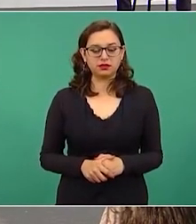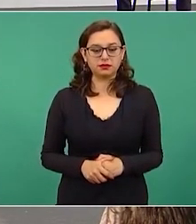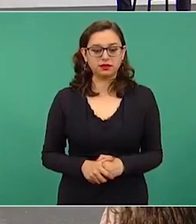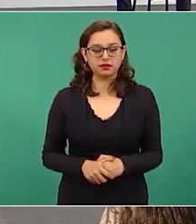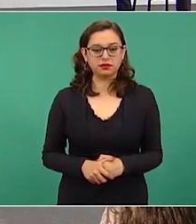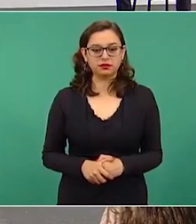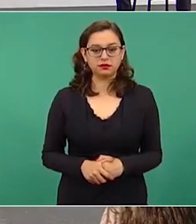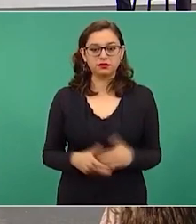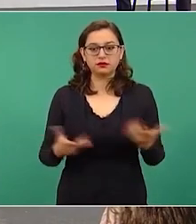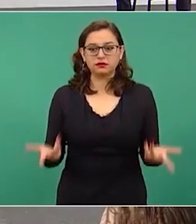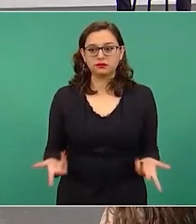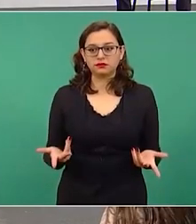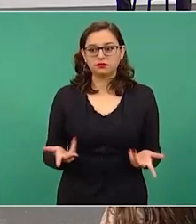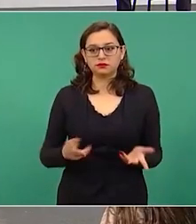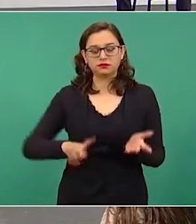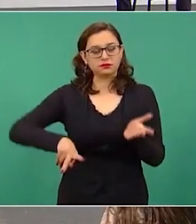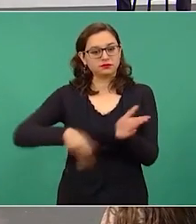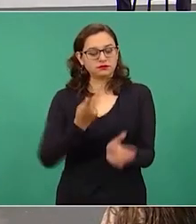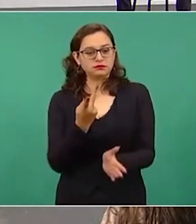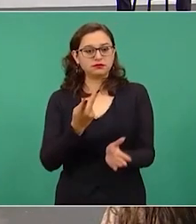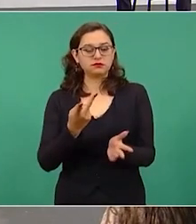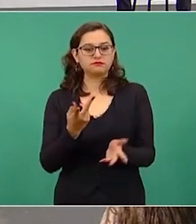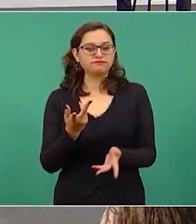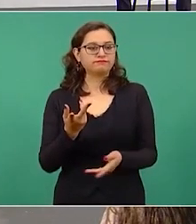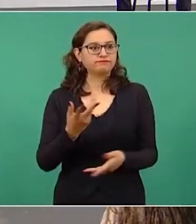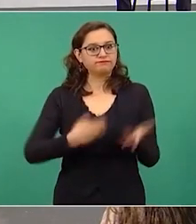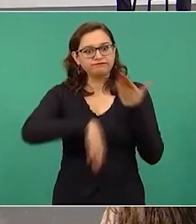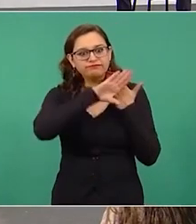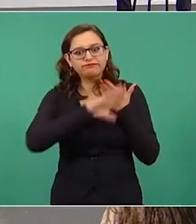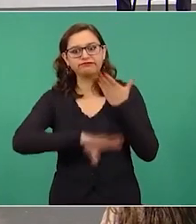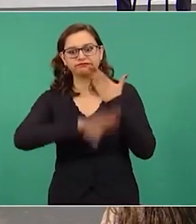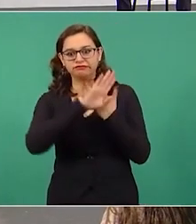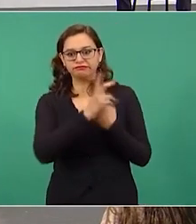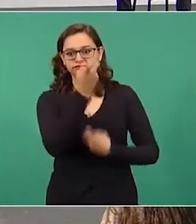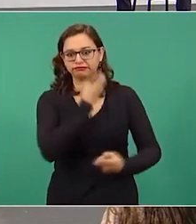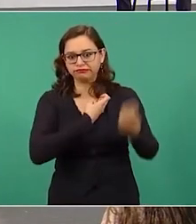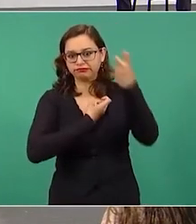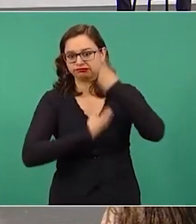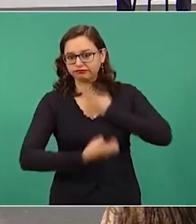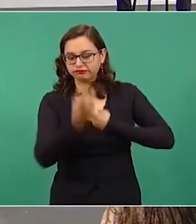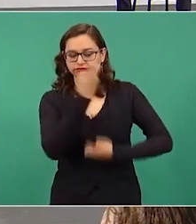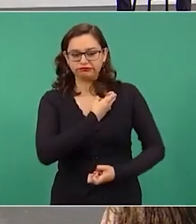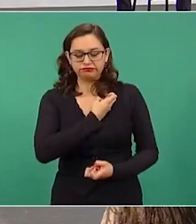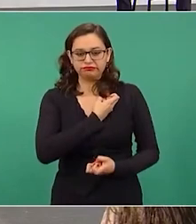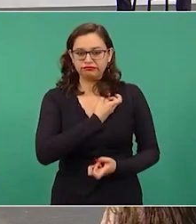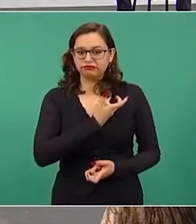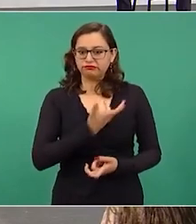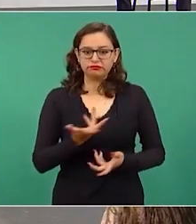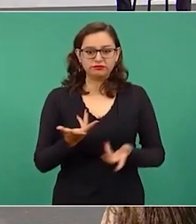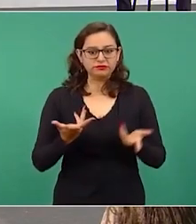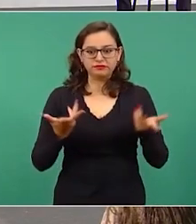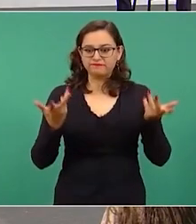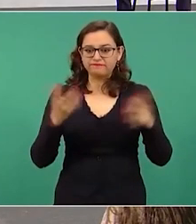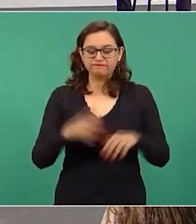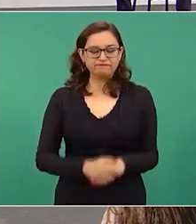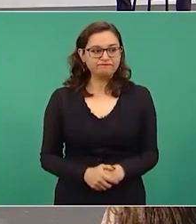de la calumnia ilesos y tenemos tranquilidad